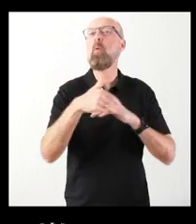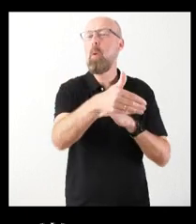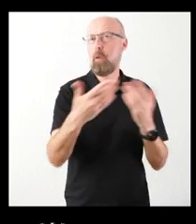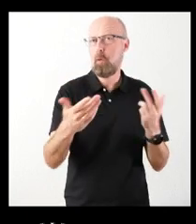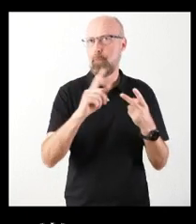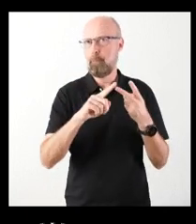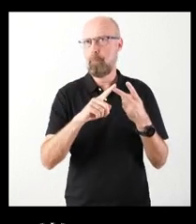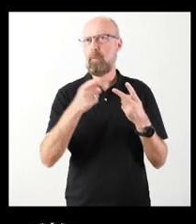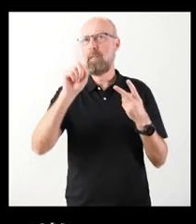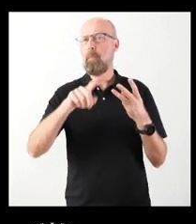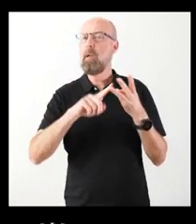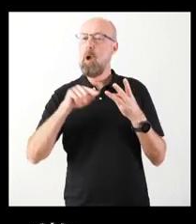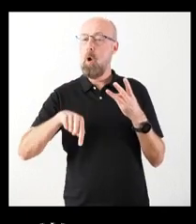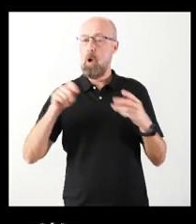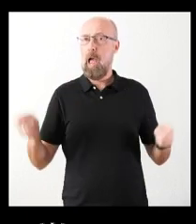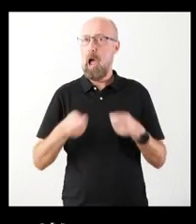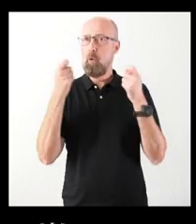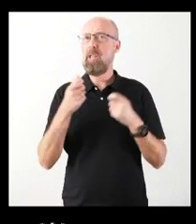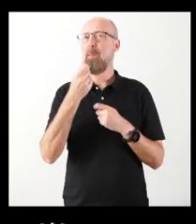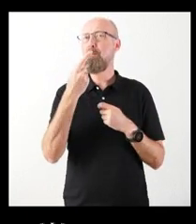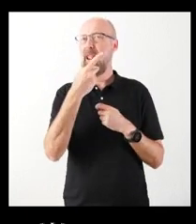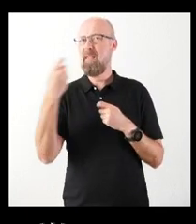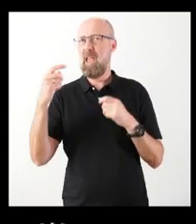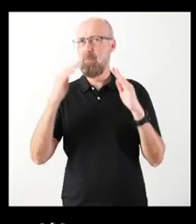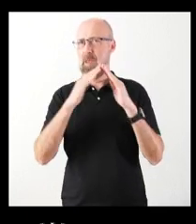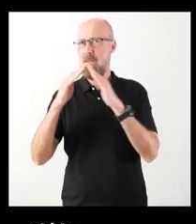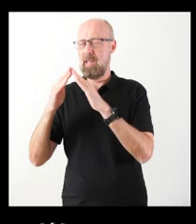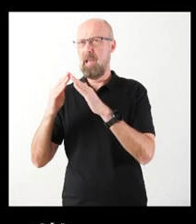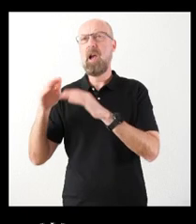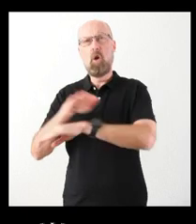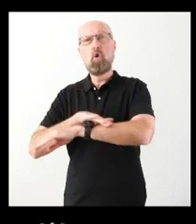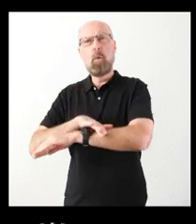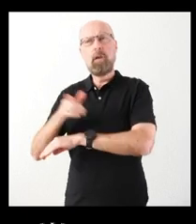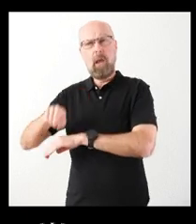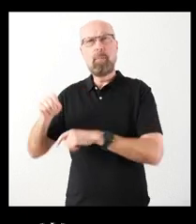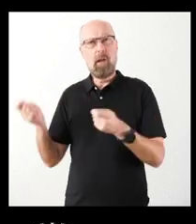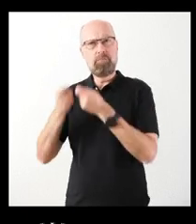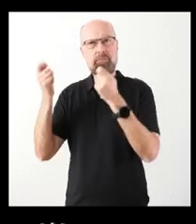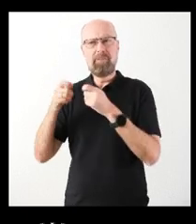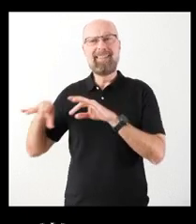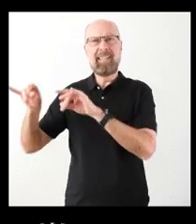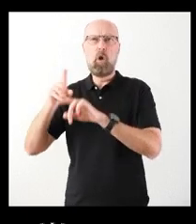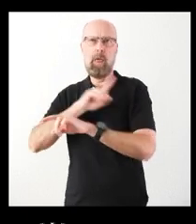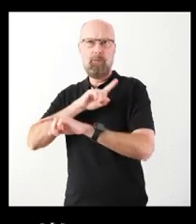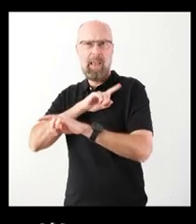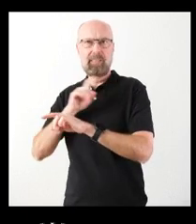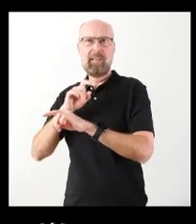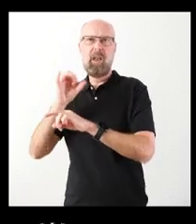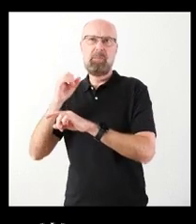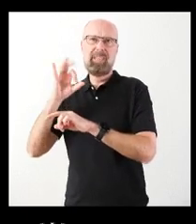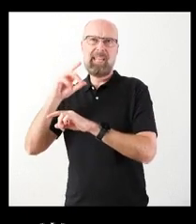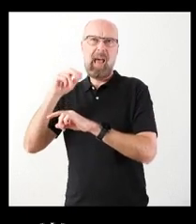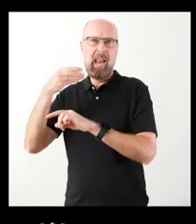anuncian 1.100 viviendas. Por su parte, el Gobierno anunció también viviendas en los terrenos de defensa, más las del Sareb. No sé si